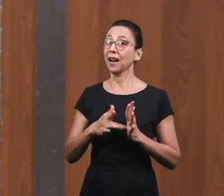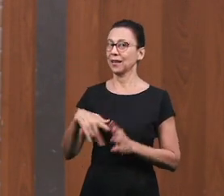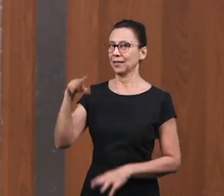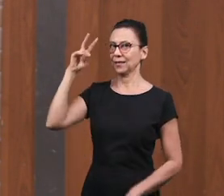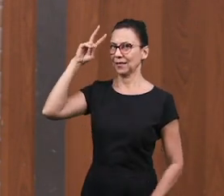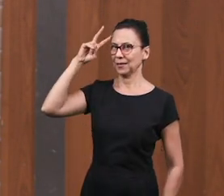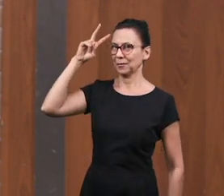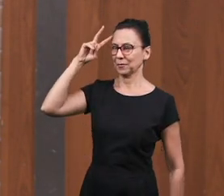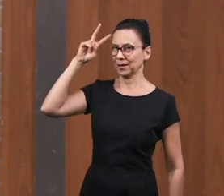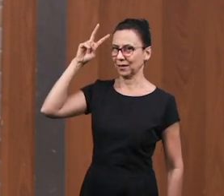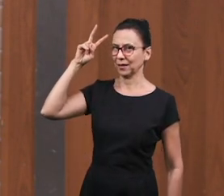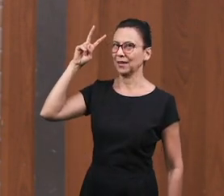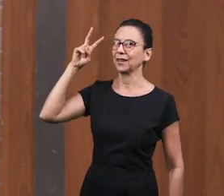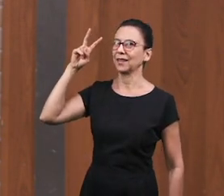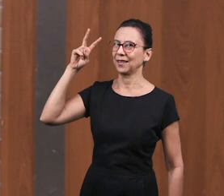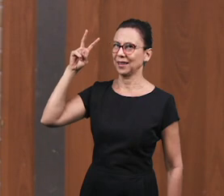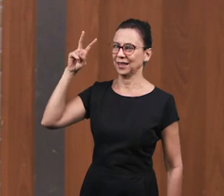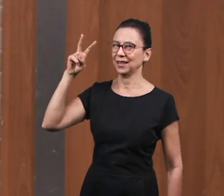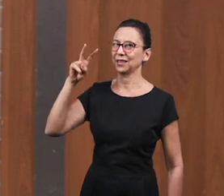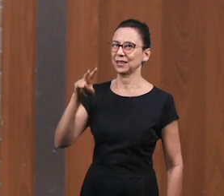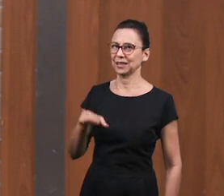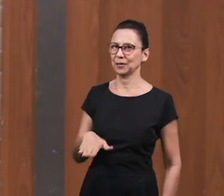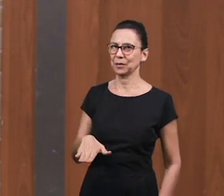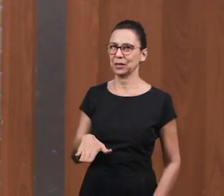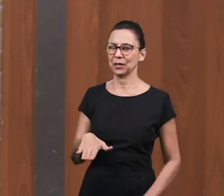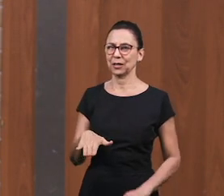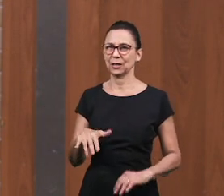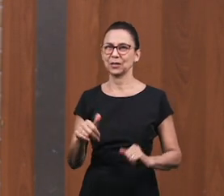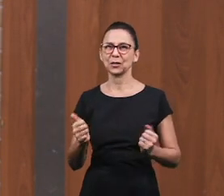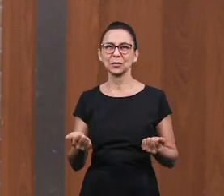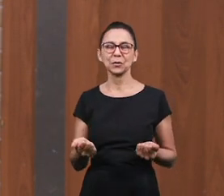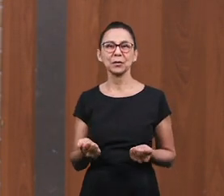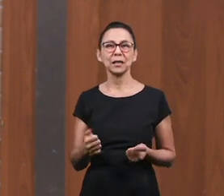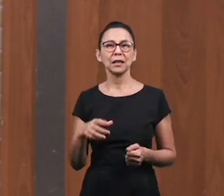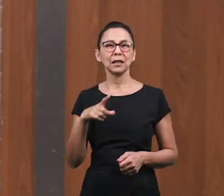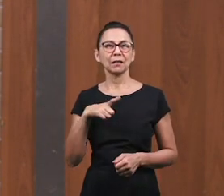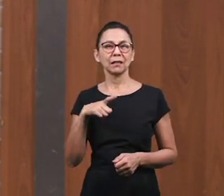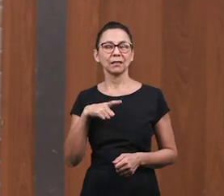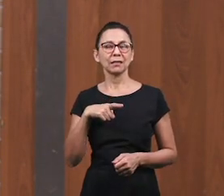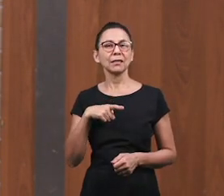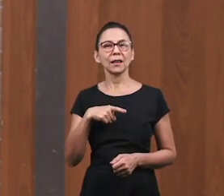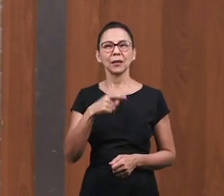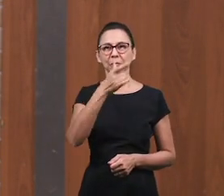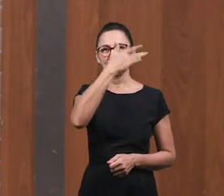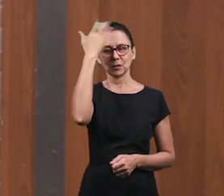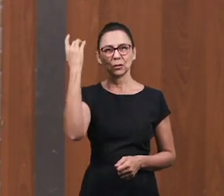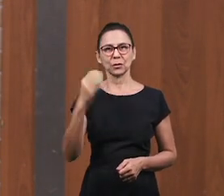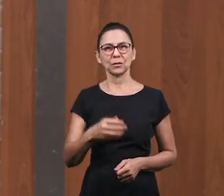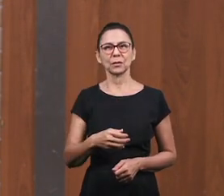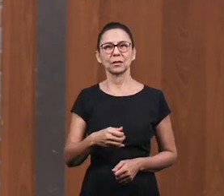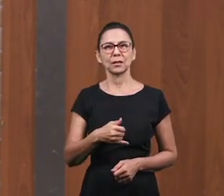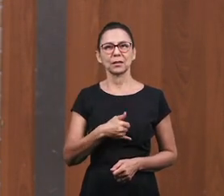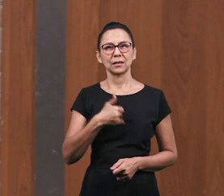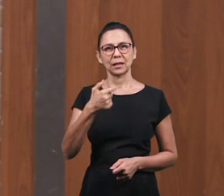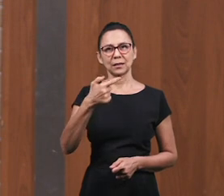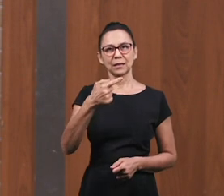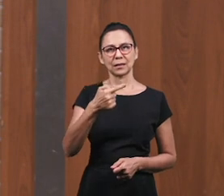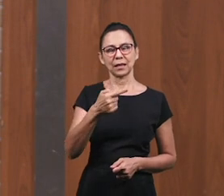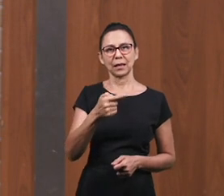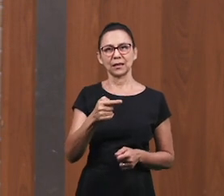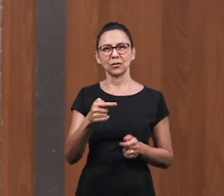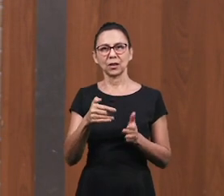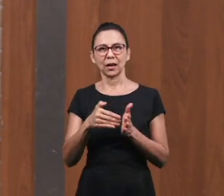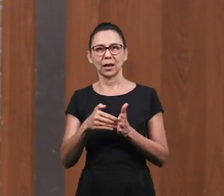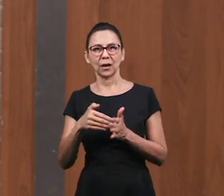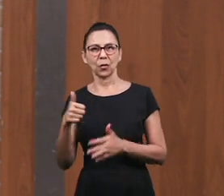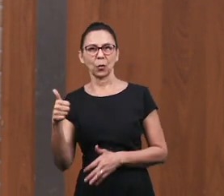Recordando que los intermedios es una clase compuesta por niños de 7 a 11 años de edad. Nosotros